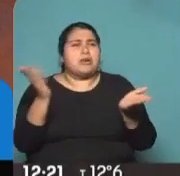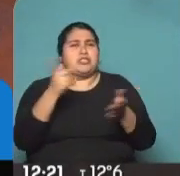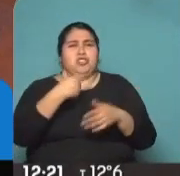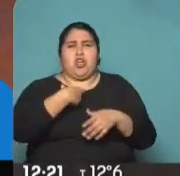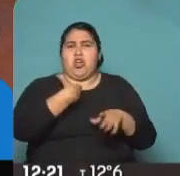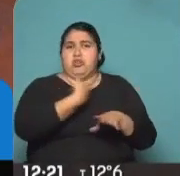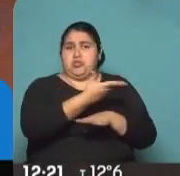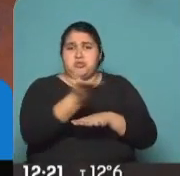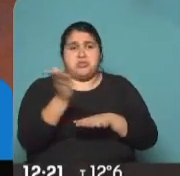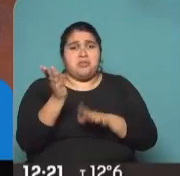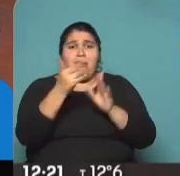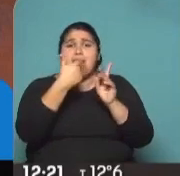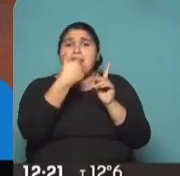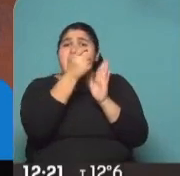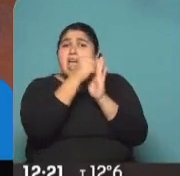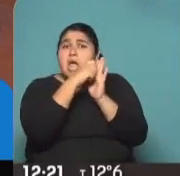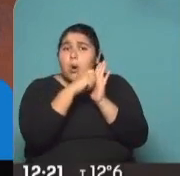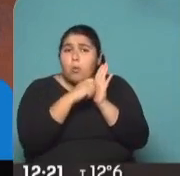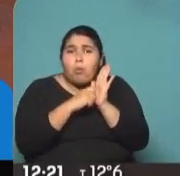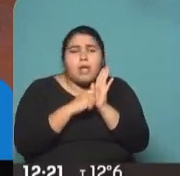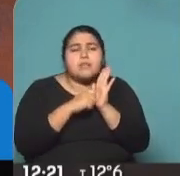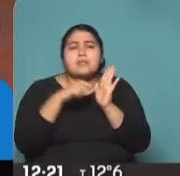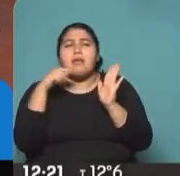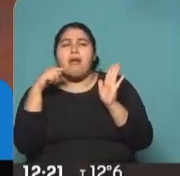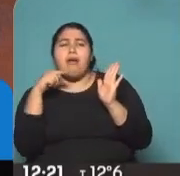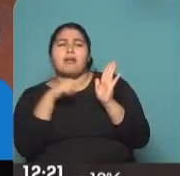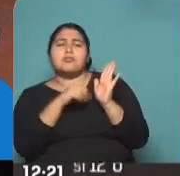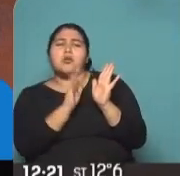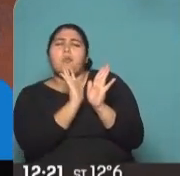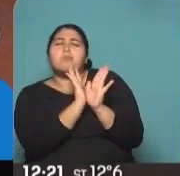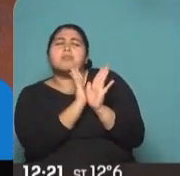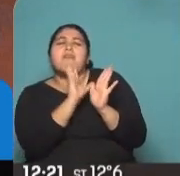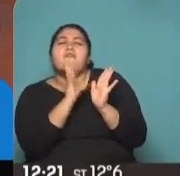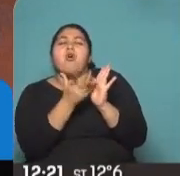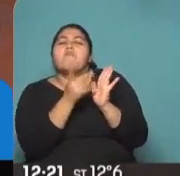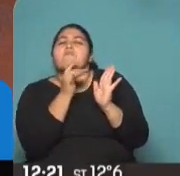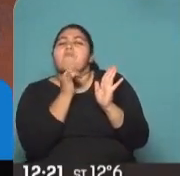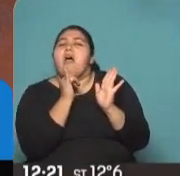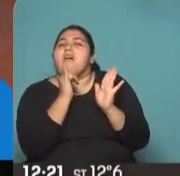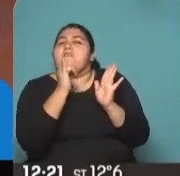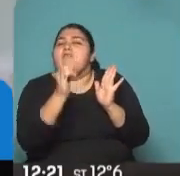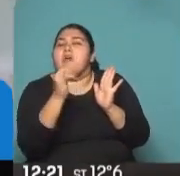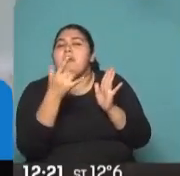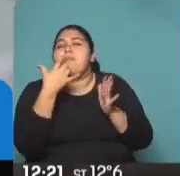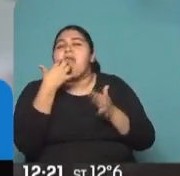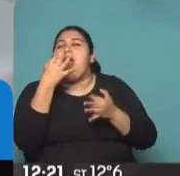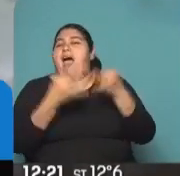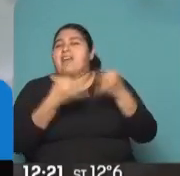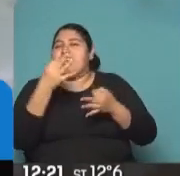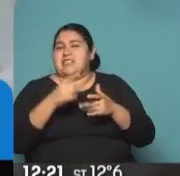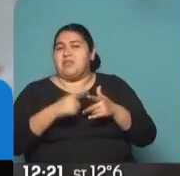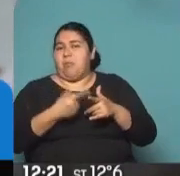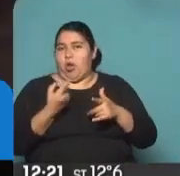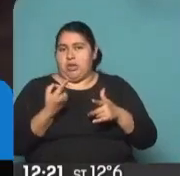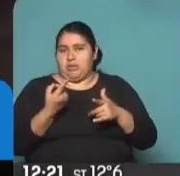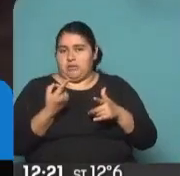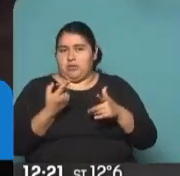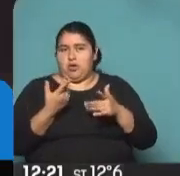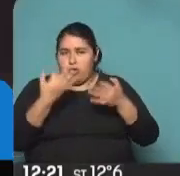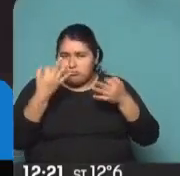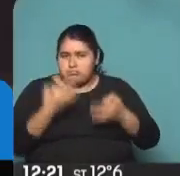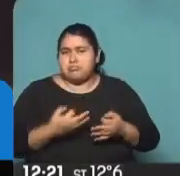que las encuestas son un insumo, es un dato para el análisis político. Digamos, no tienen esta pretensión